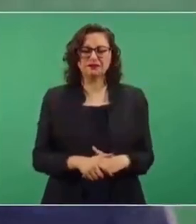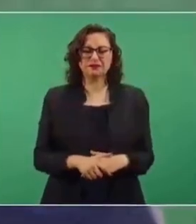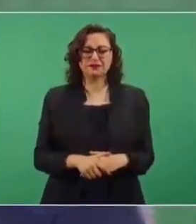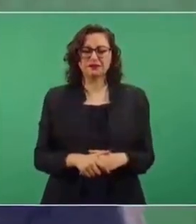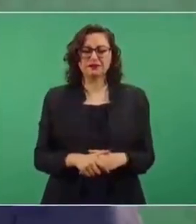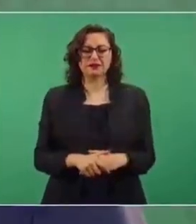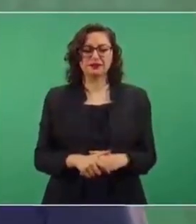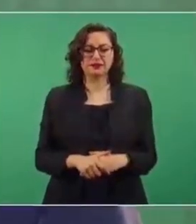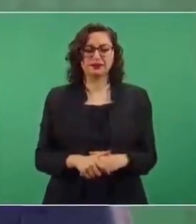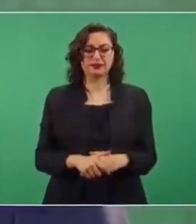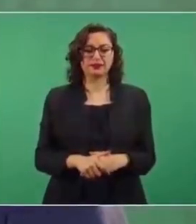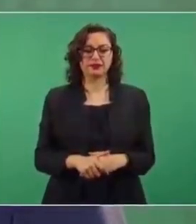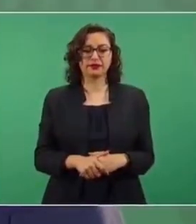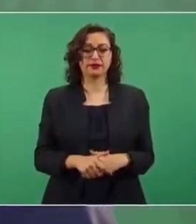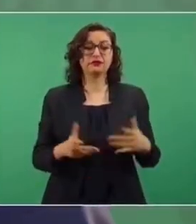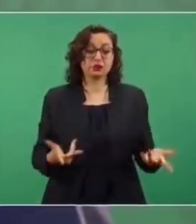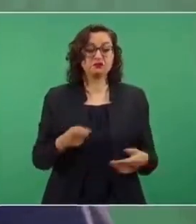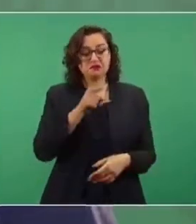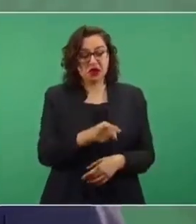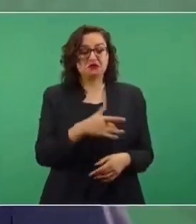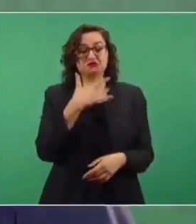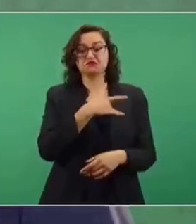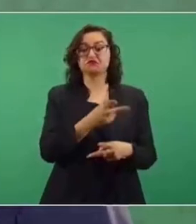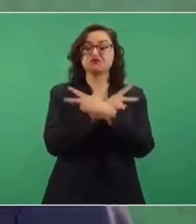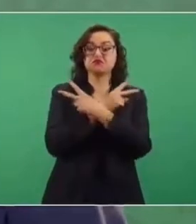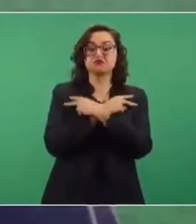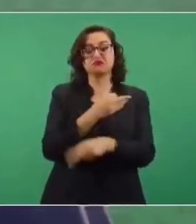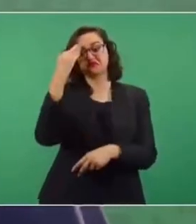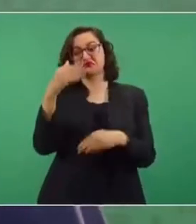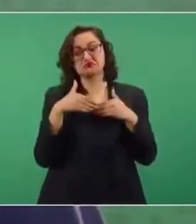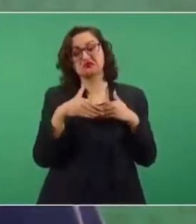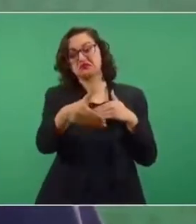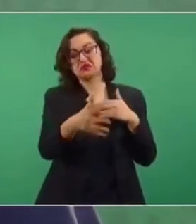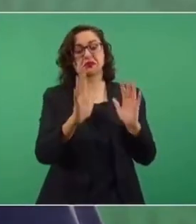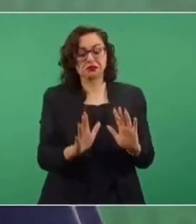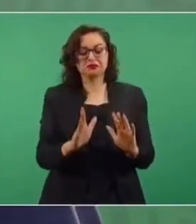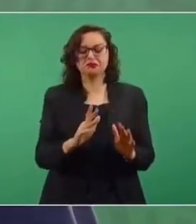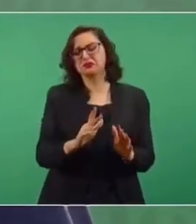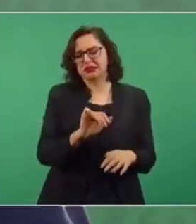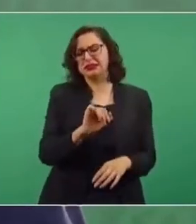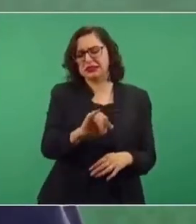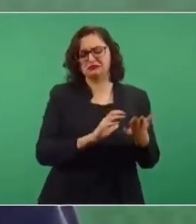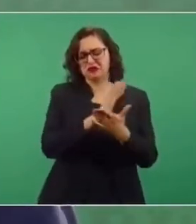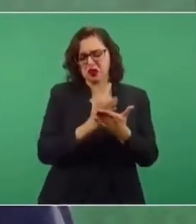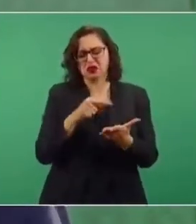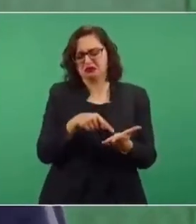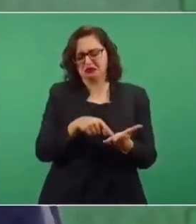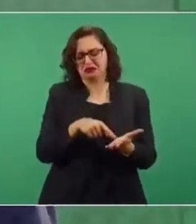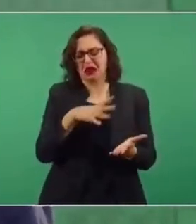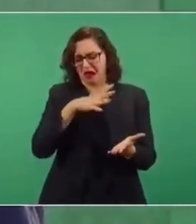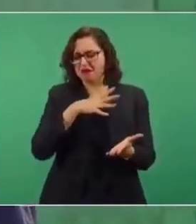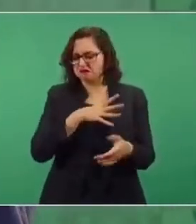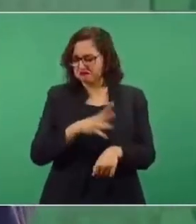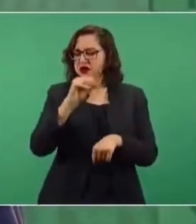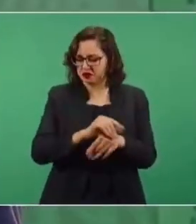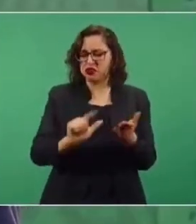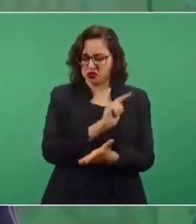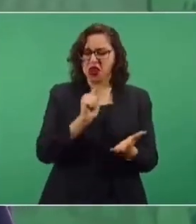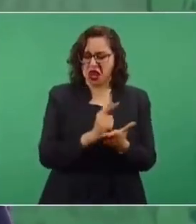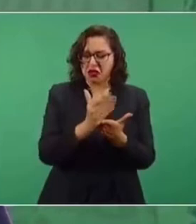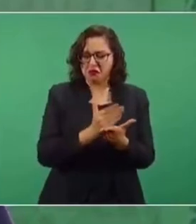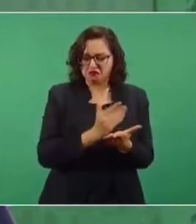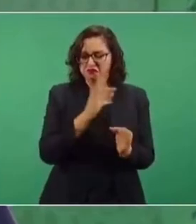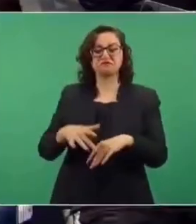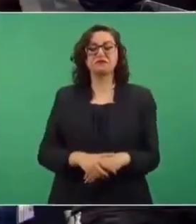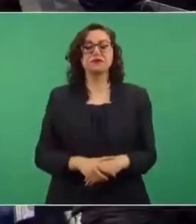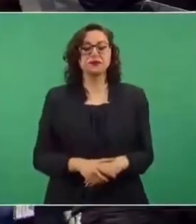aunque fuese legal, que así estuviese acordado en las condiciones laborales, considerábamos